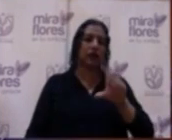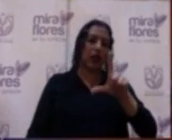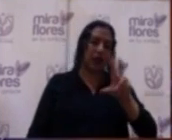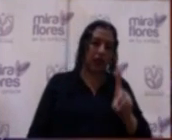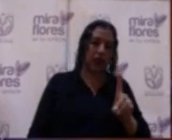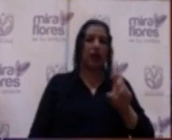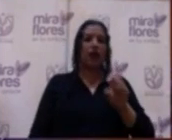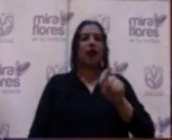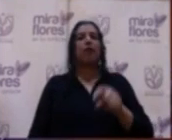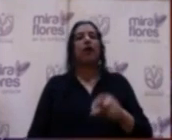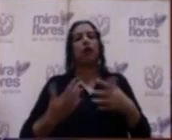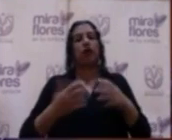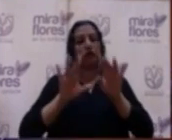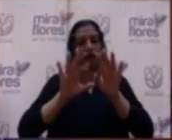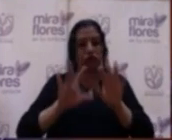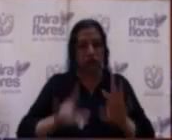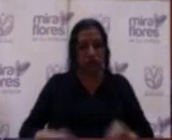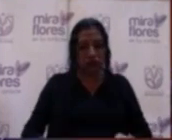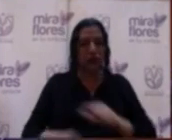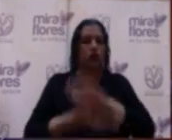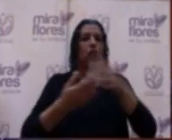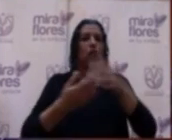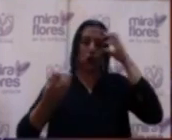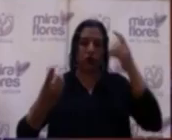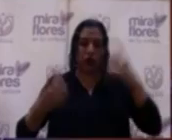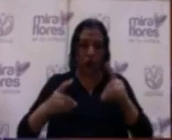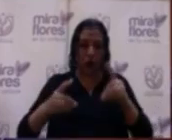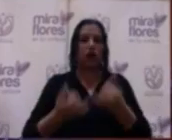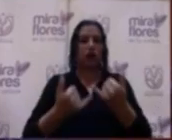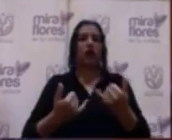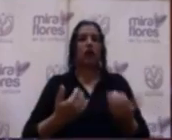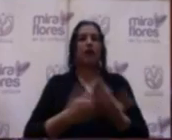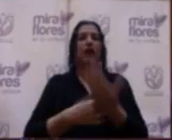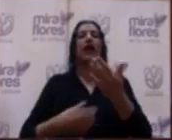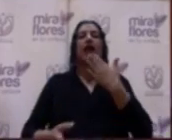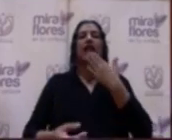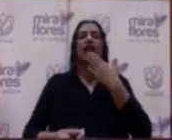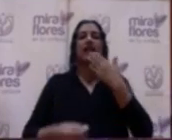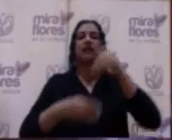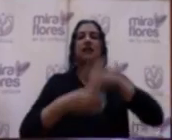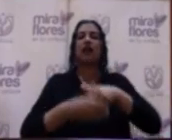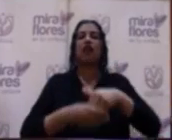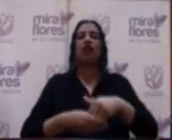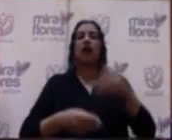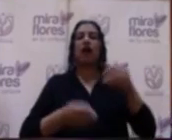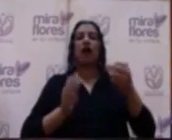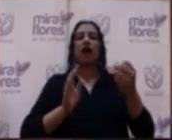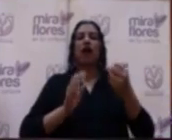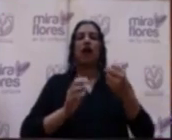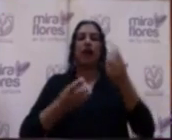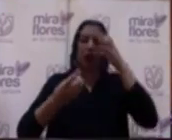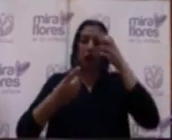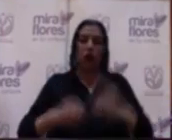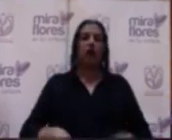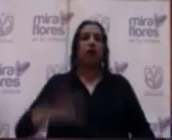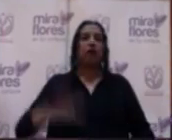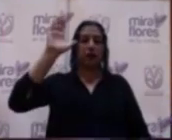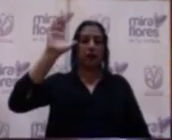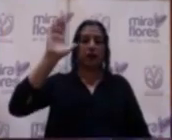la ejecución inmediata de estos acuerdos tomados esta mañana. Aquellos miembros que estén a favor de exonerar la aprobación del acta,